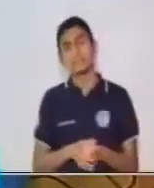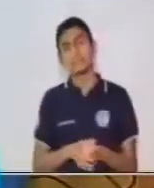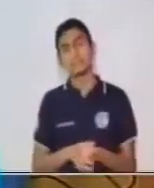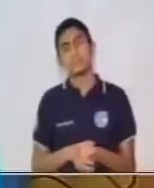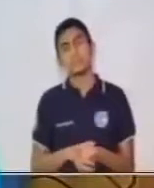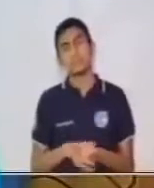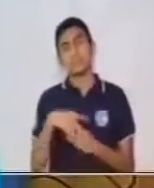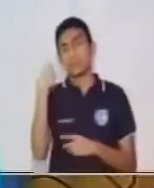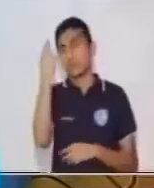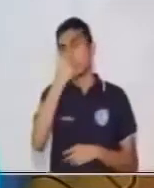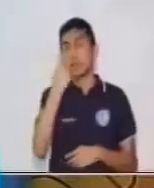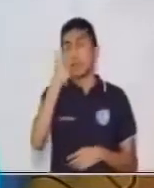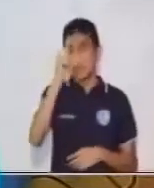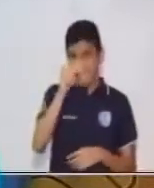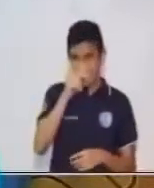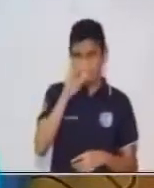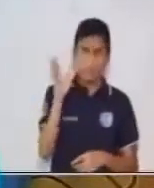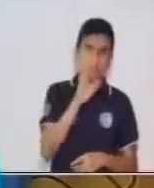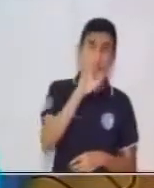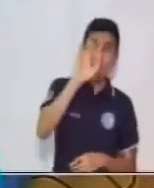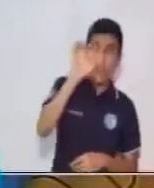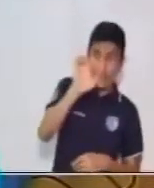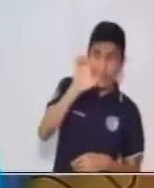e Isabel arregla